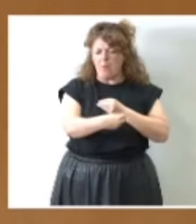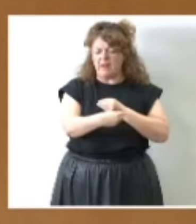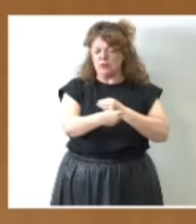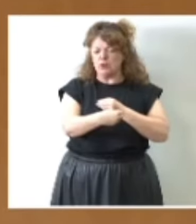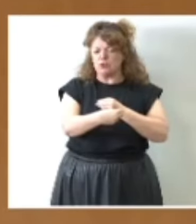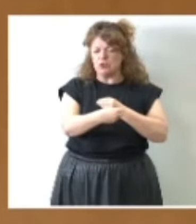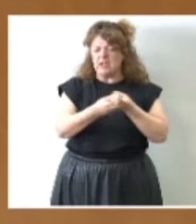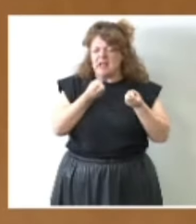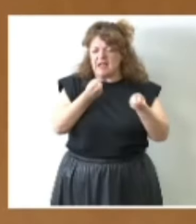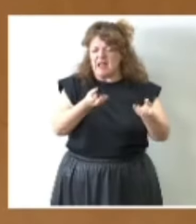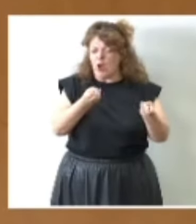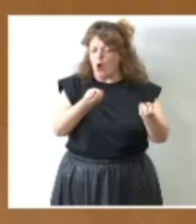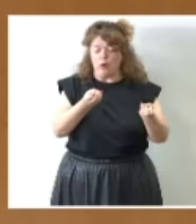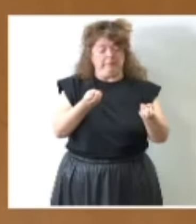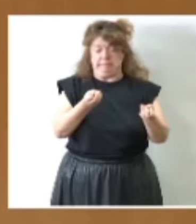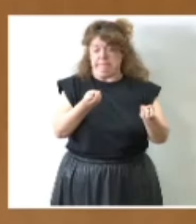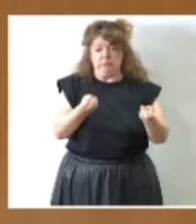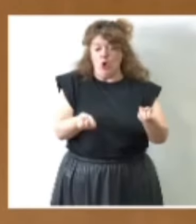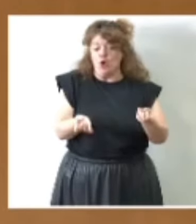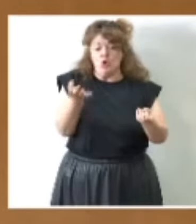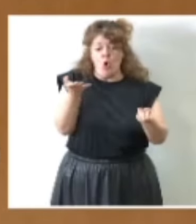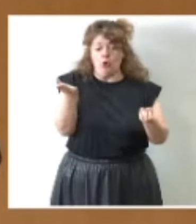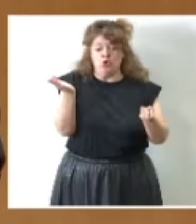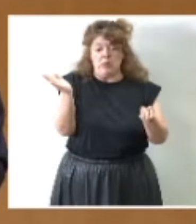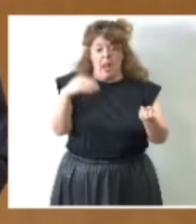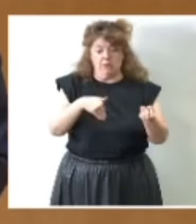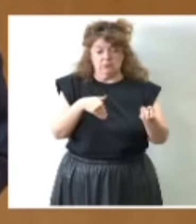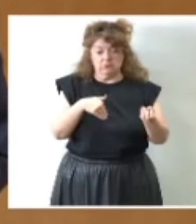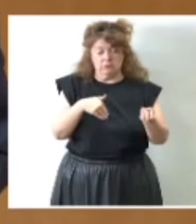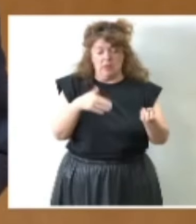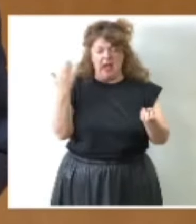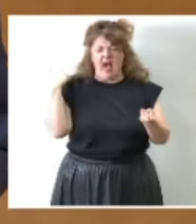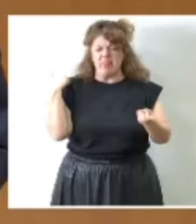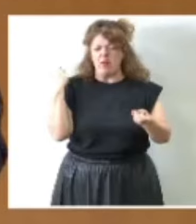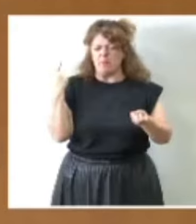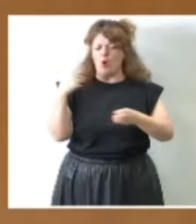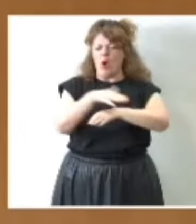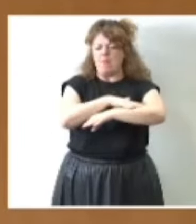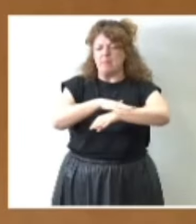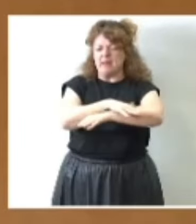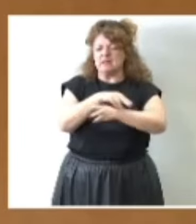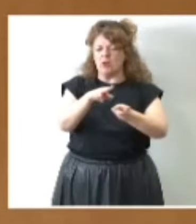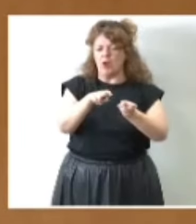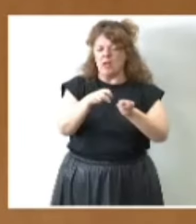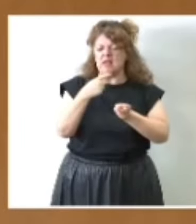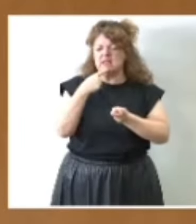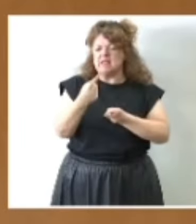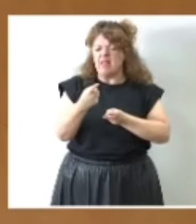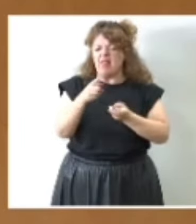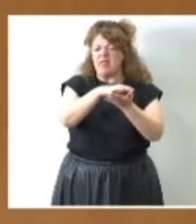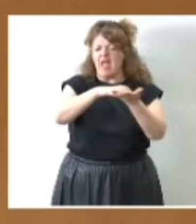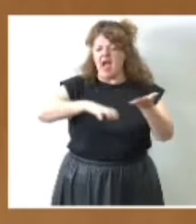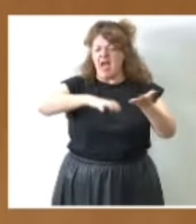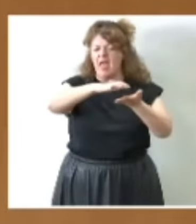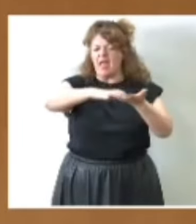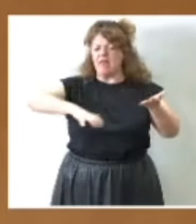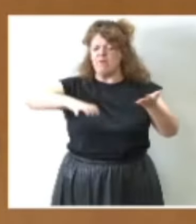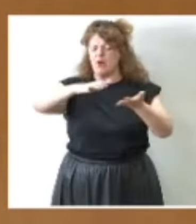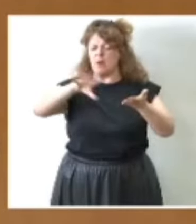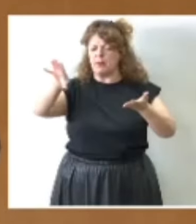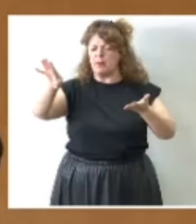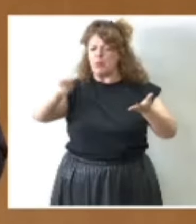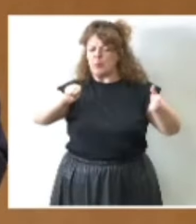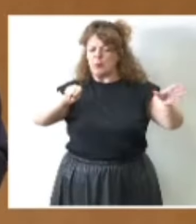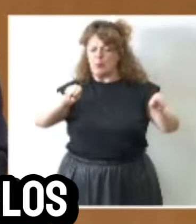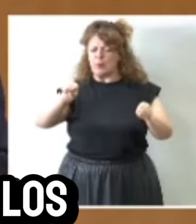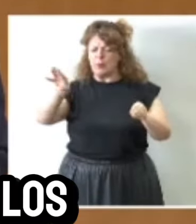ya no verán la luz. Hace un tiempo, desde el Ministerio de Hacienda, se decía que eran informes que beben de muchas fuentes